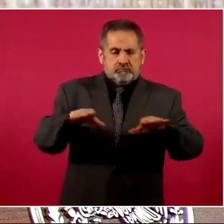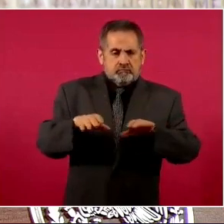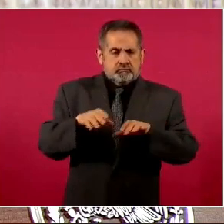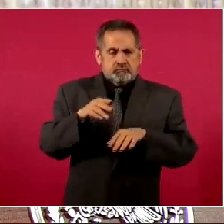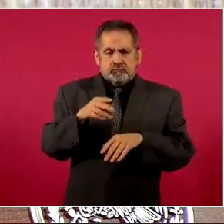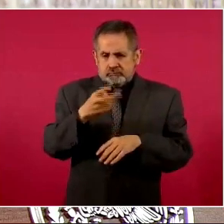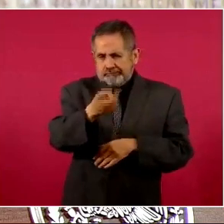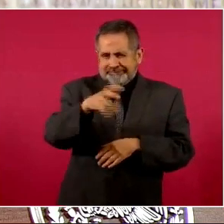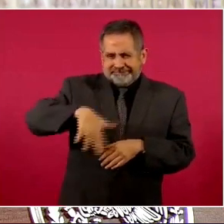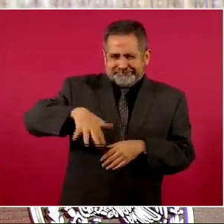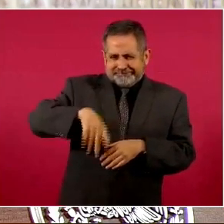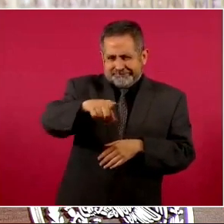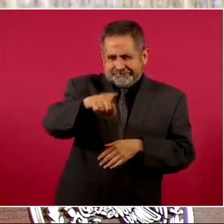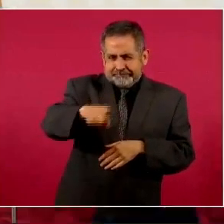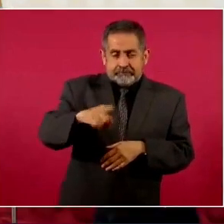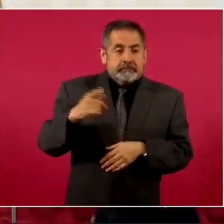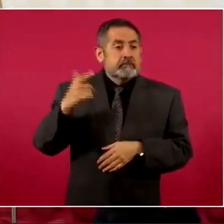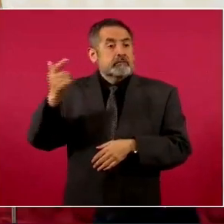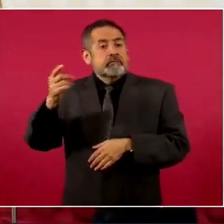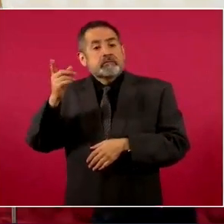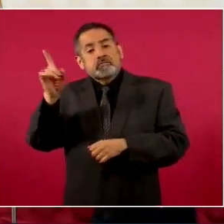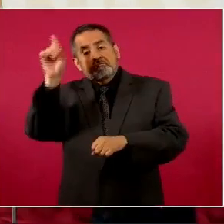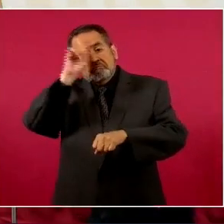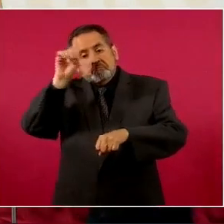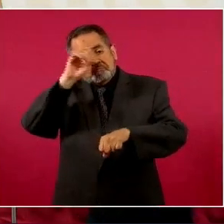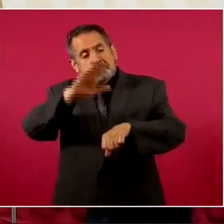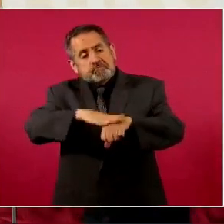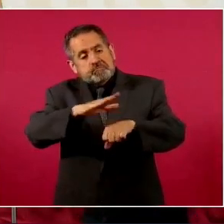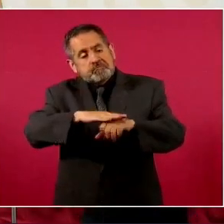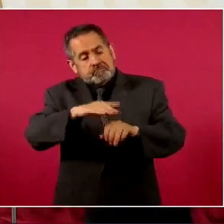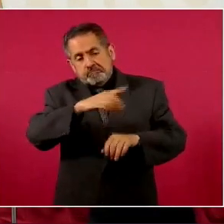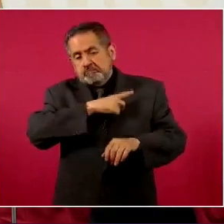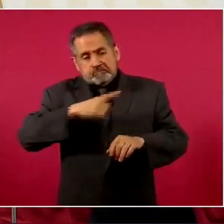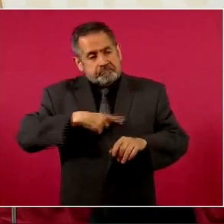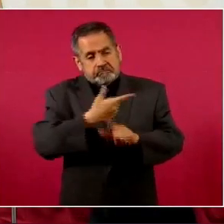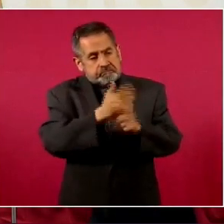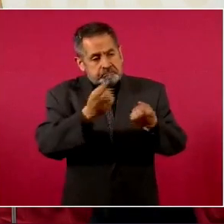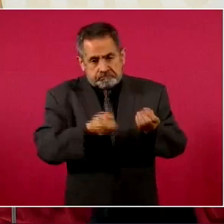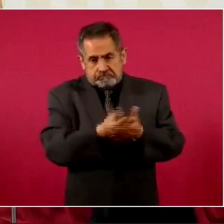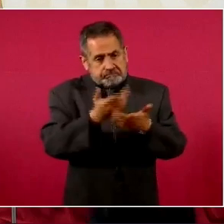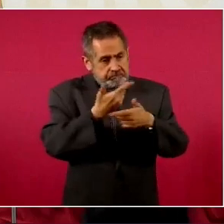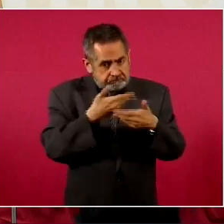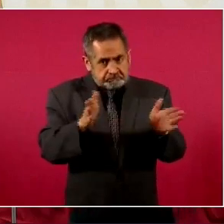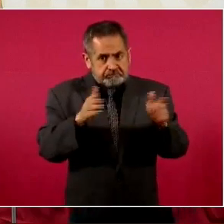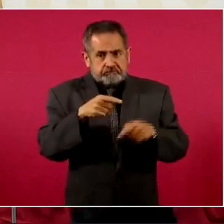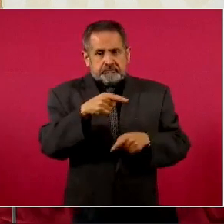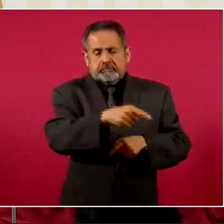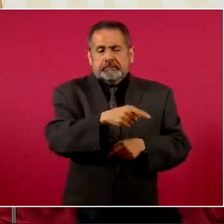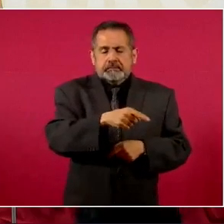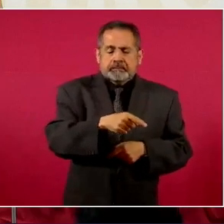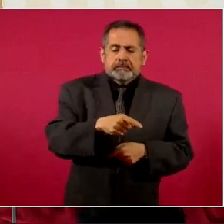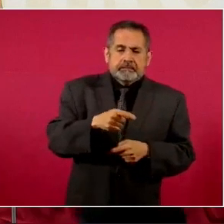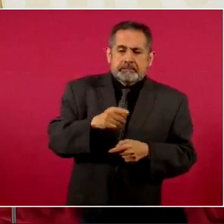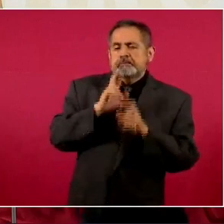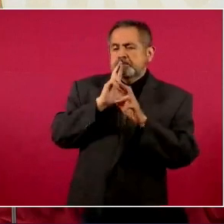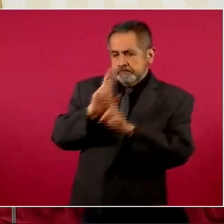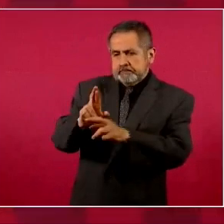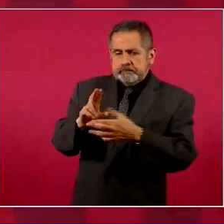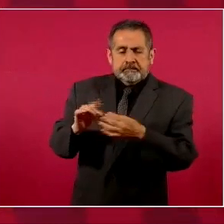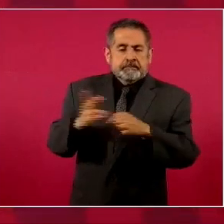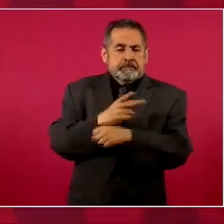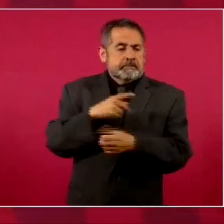todos estos casos en donde hay recomendaciones de que se libere a personas que están